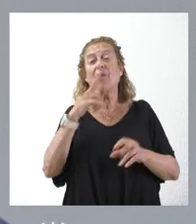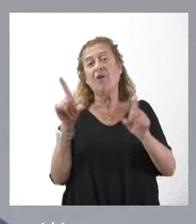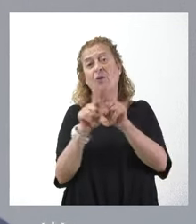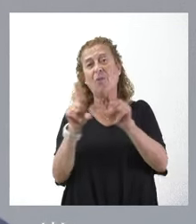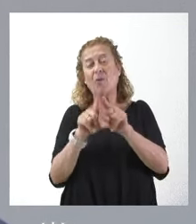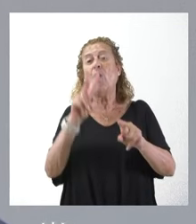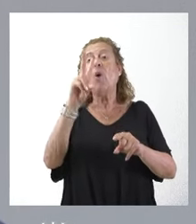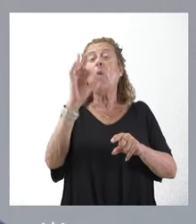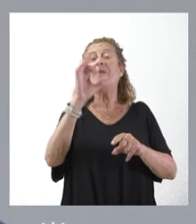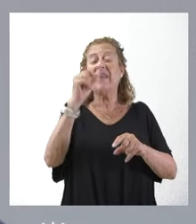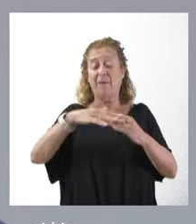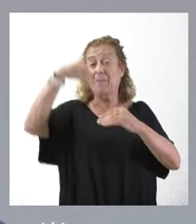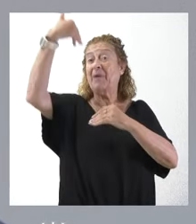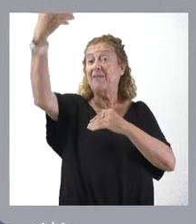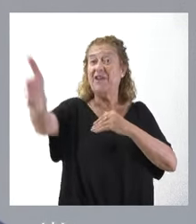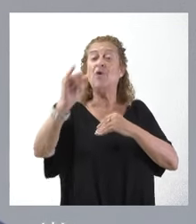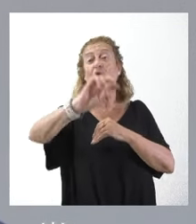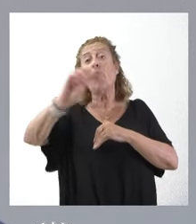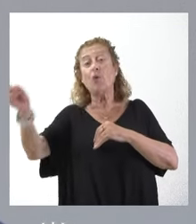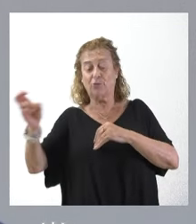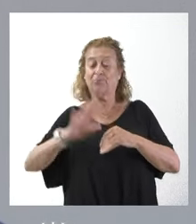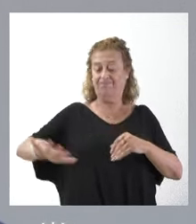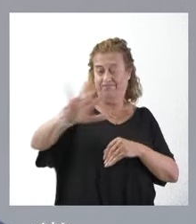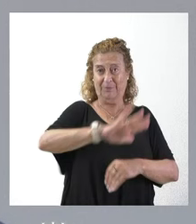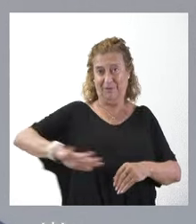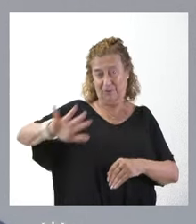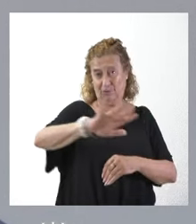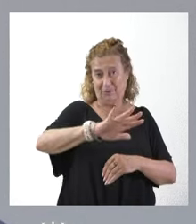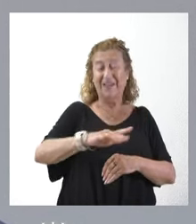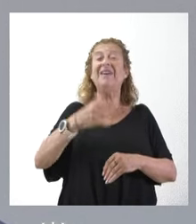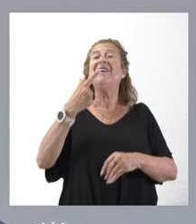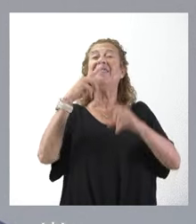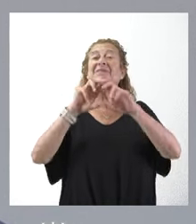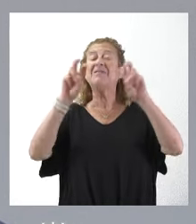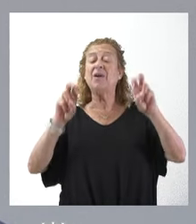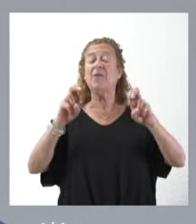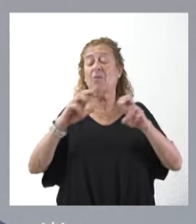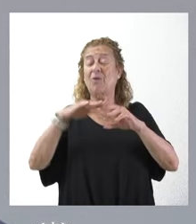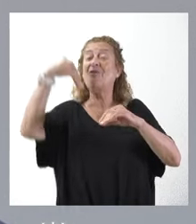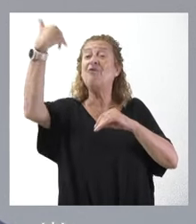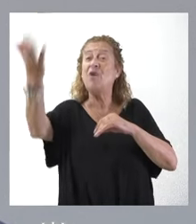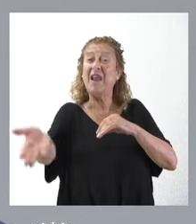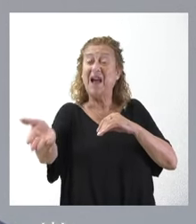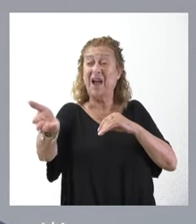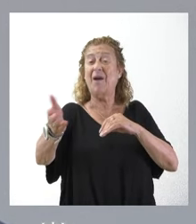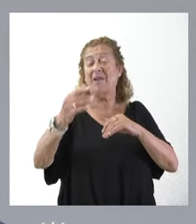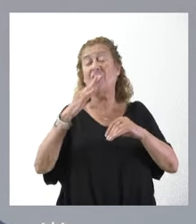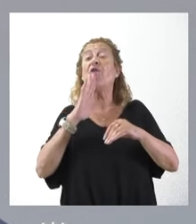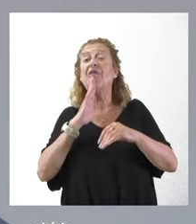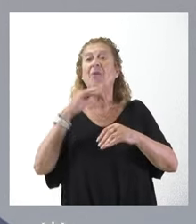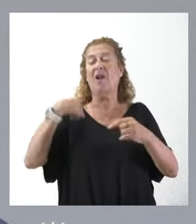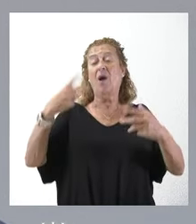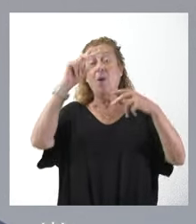ultraperiféricos y otros periféricos. Se definen como puestos ultraperiféricos aquellos que están ubicados en